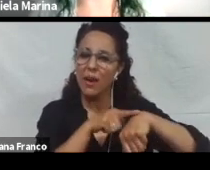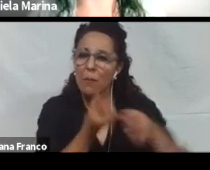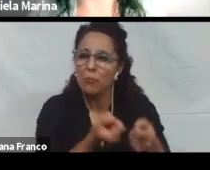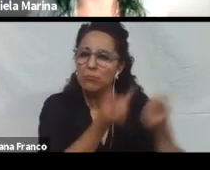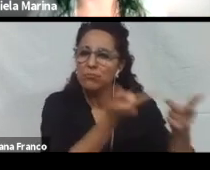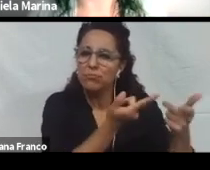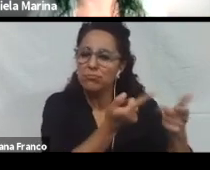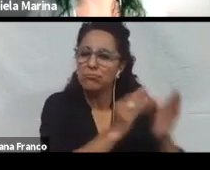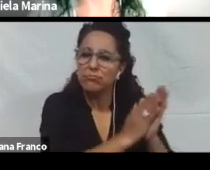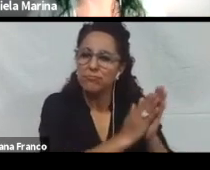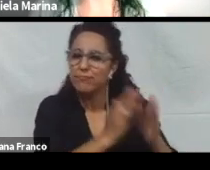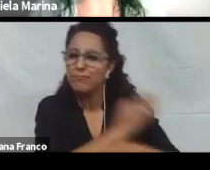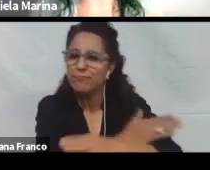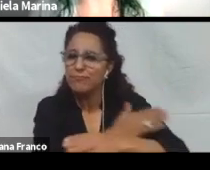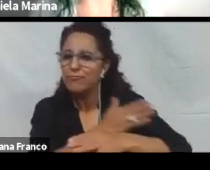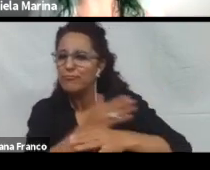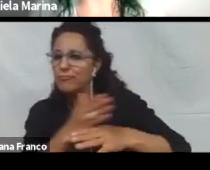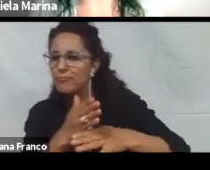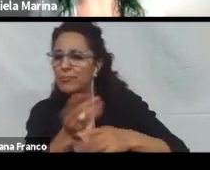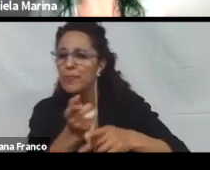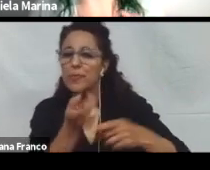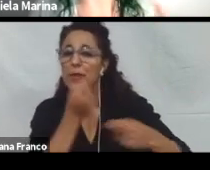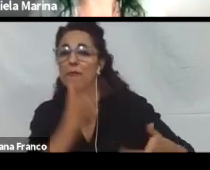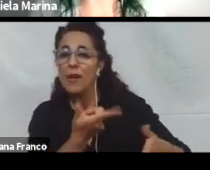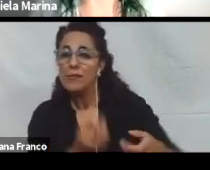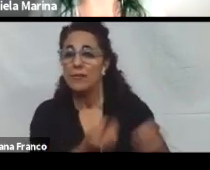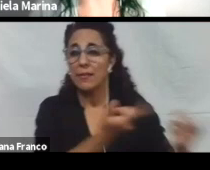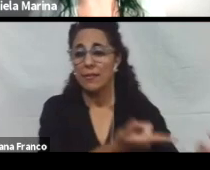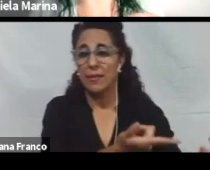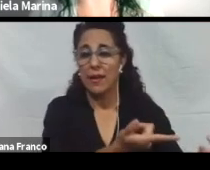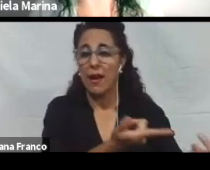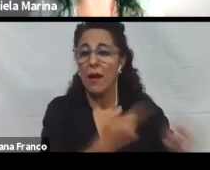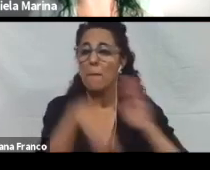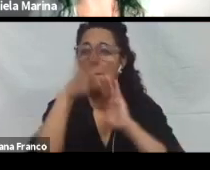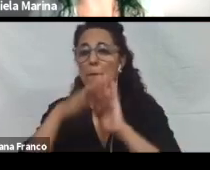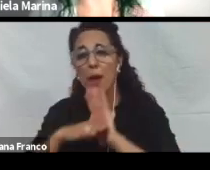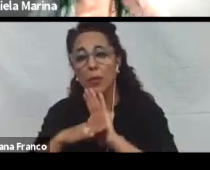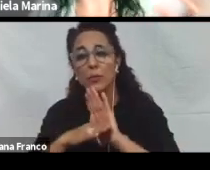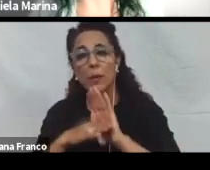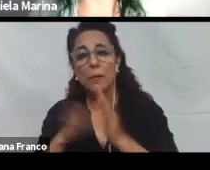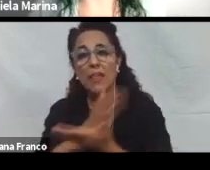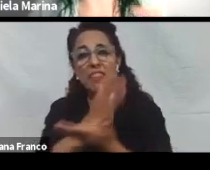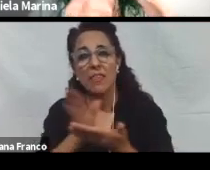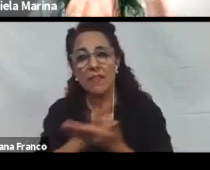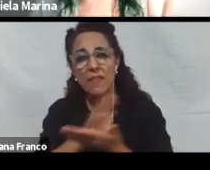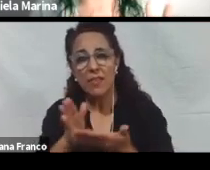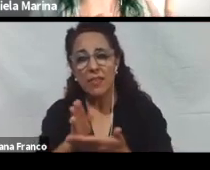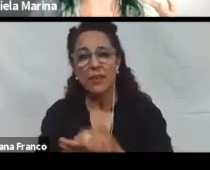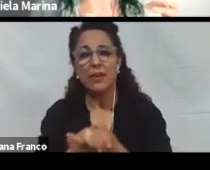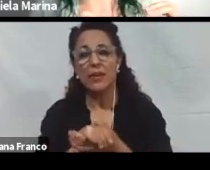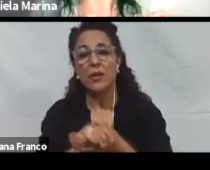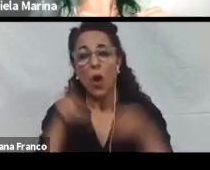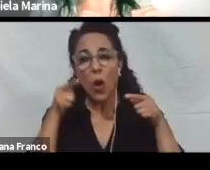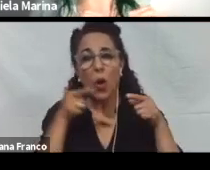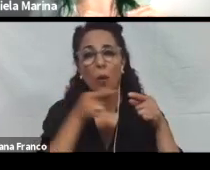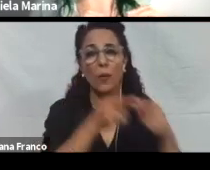explicar su trabajo. Y facilitar también diferentes pautas para dividir, como hablábamos antes, los objetivos